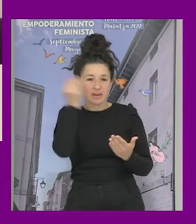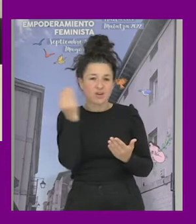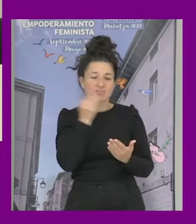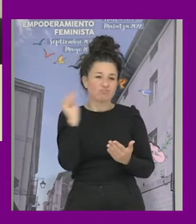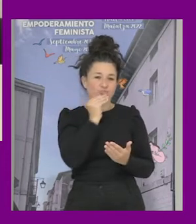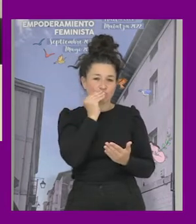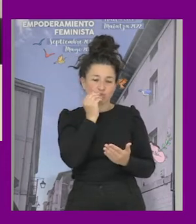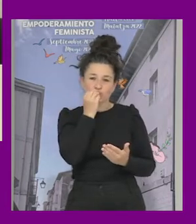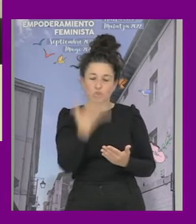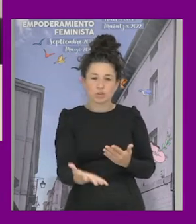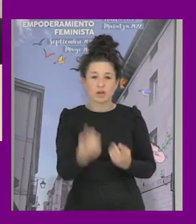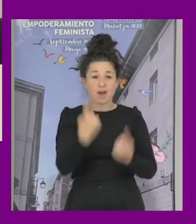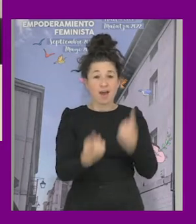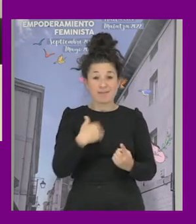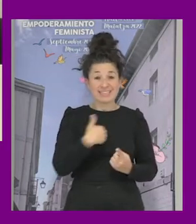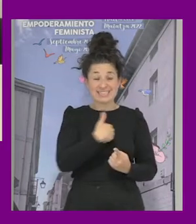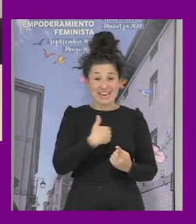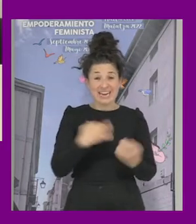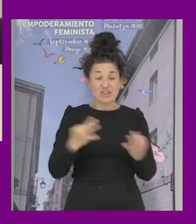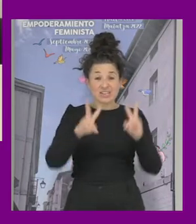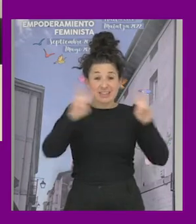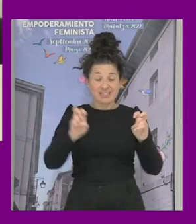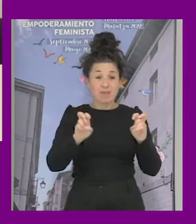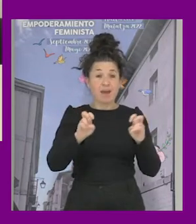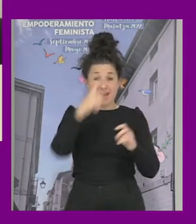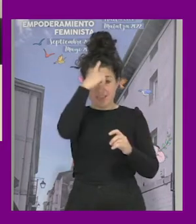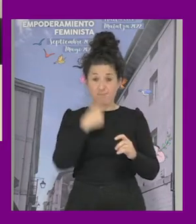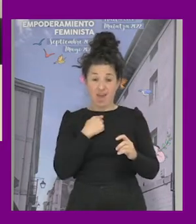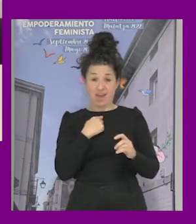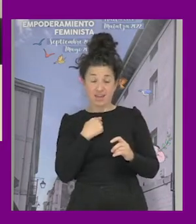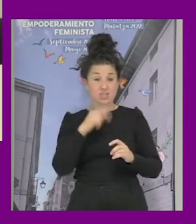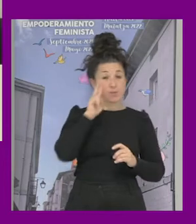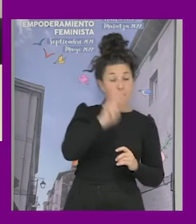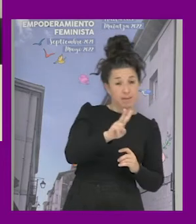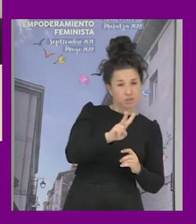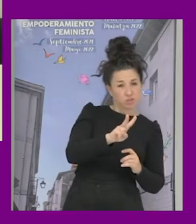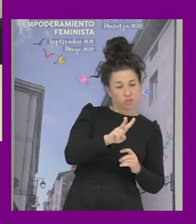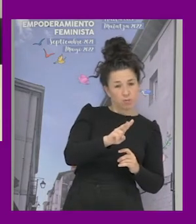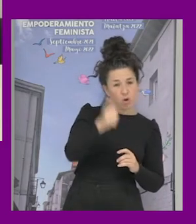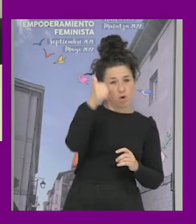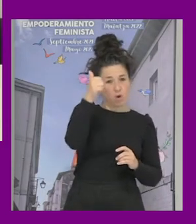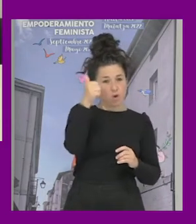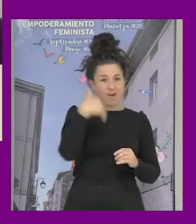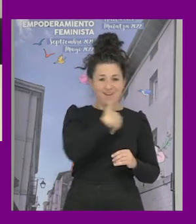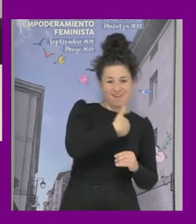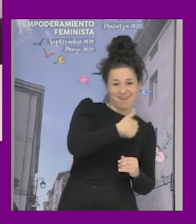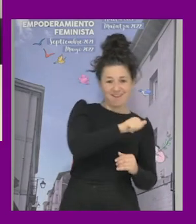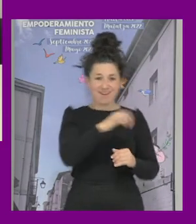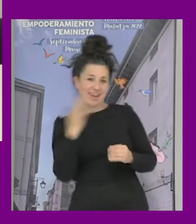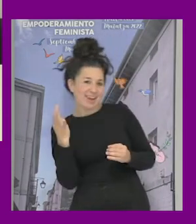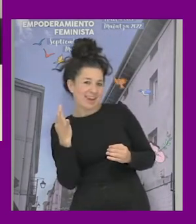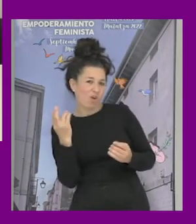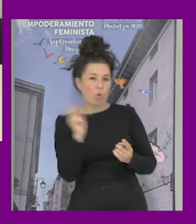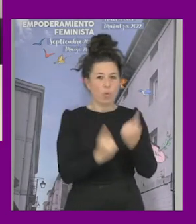veces la cuestión del género la imagen aquello que vemos y interpretamos como un género u otro pues en este libro yo creo que nos deja